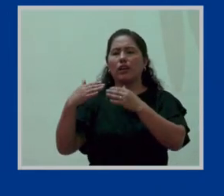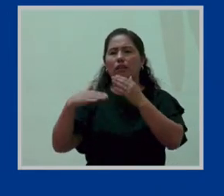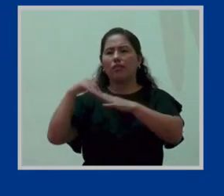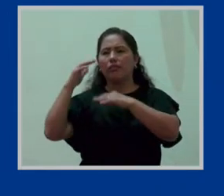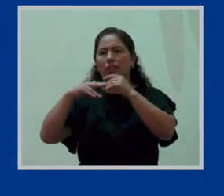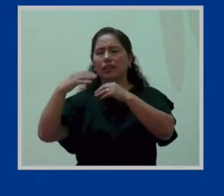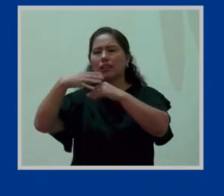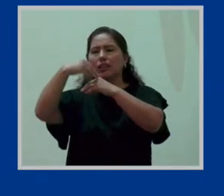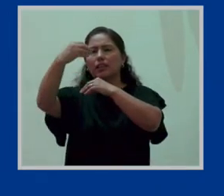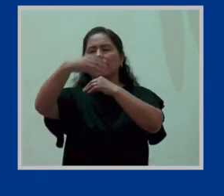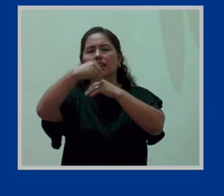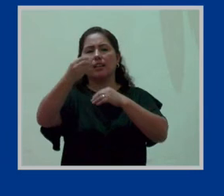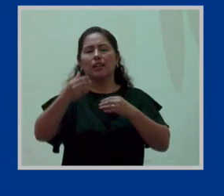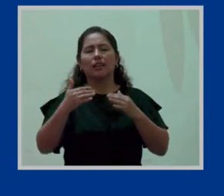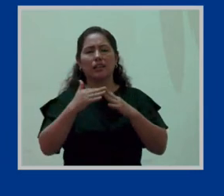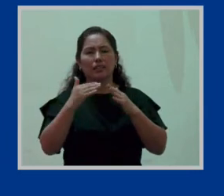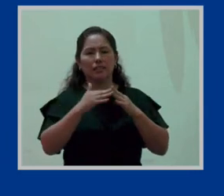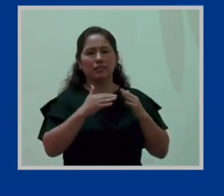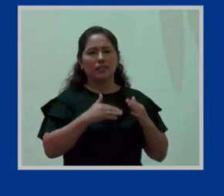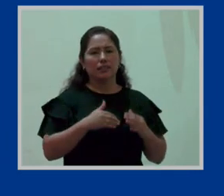edificios, o sea, de propiedad horizontal,